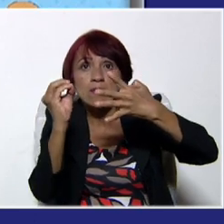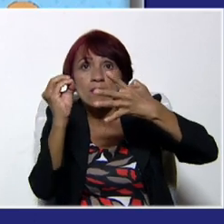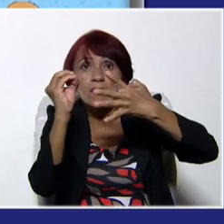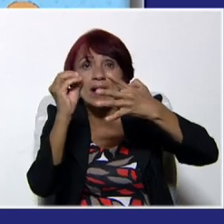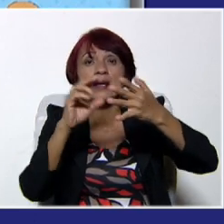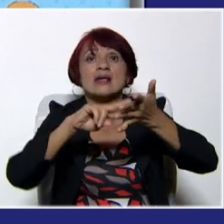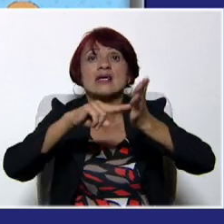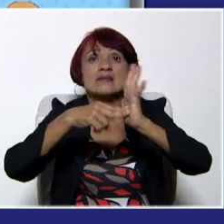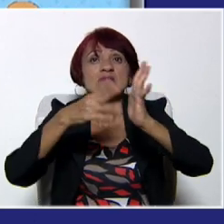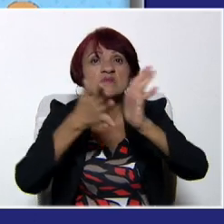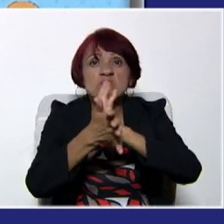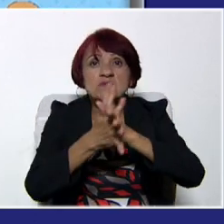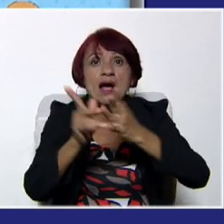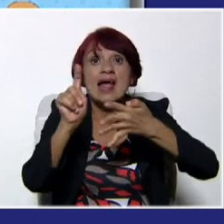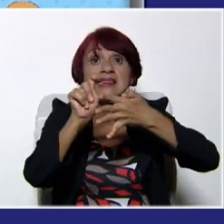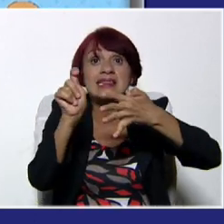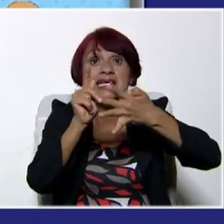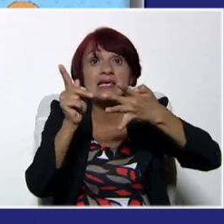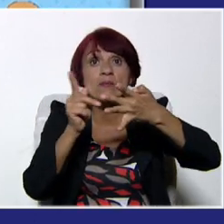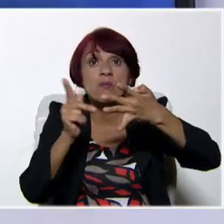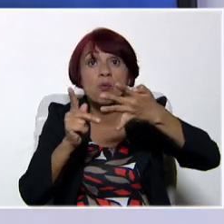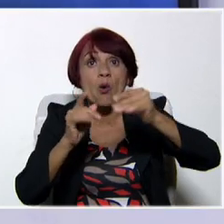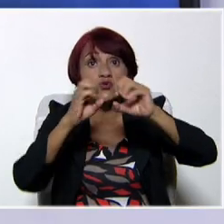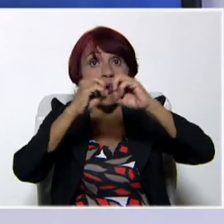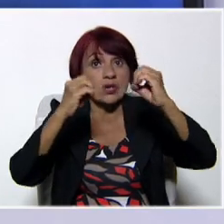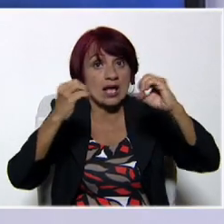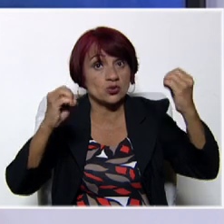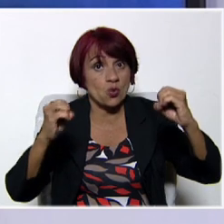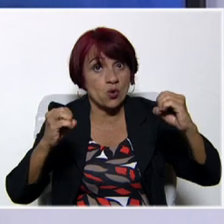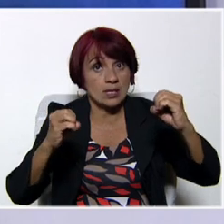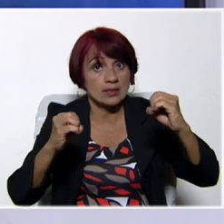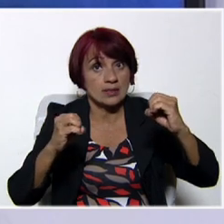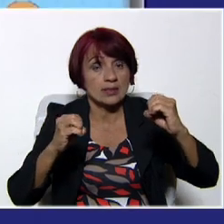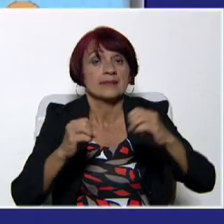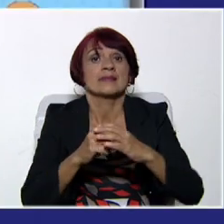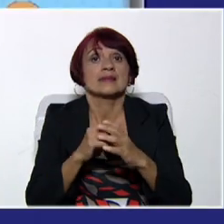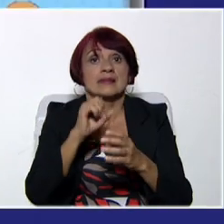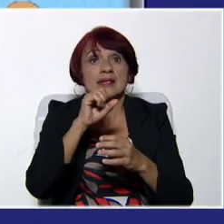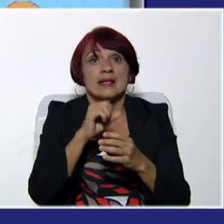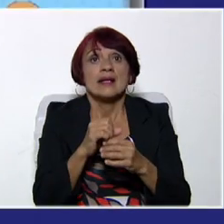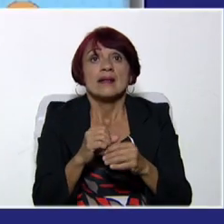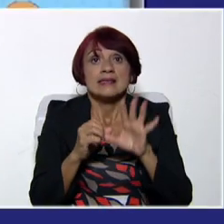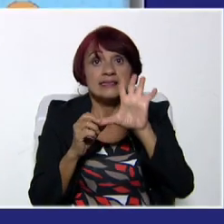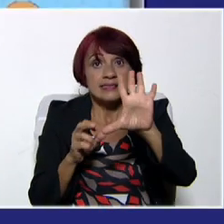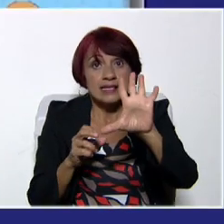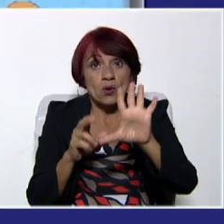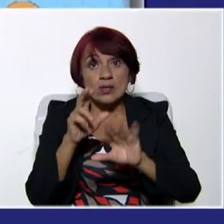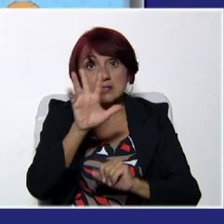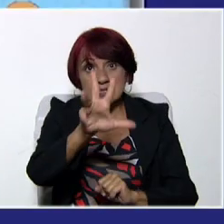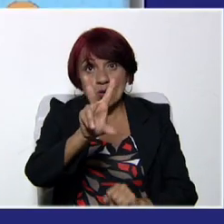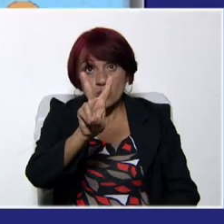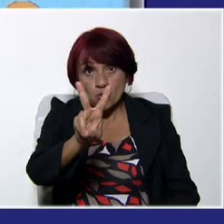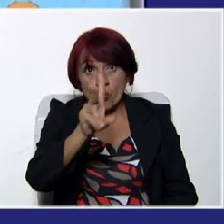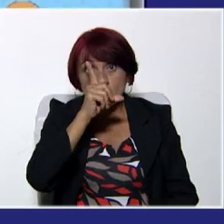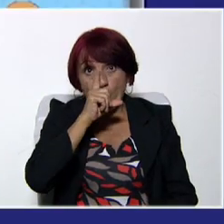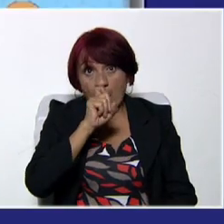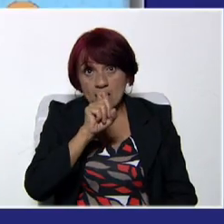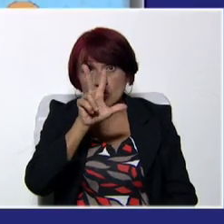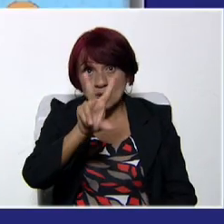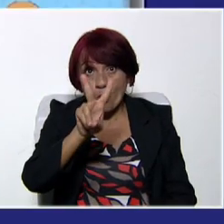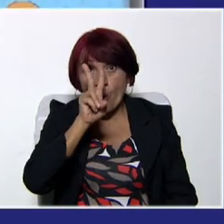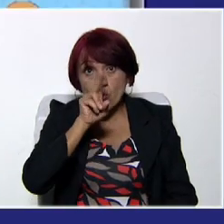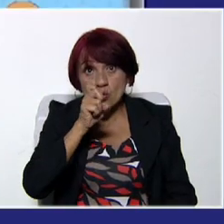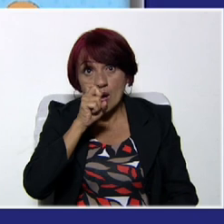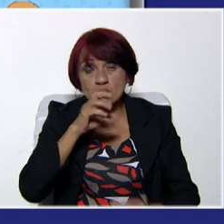tipos de oraciones, y vas a realizar cinco oraciones simples con sujeto y predicado. Para segundo año, vas a investigar cómo es el